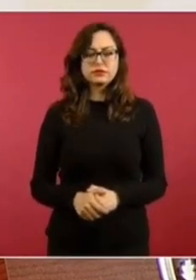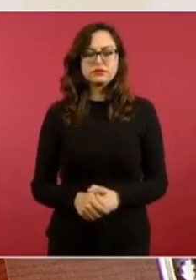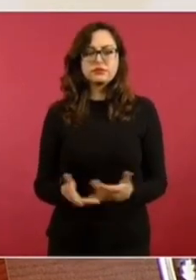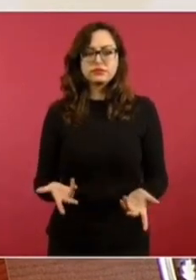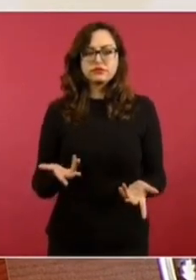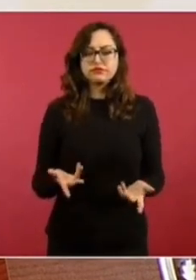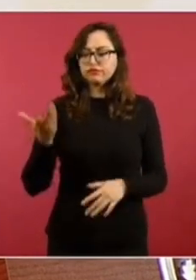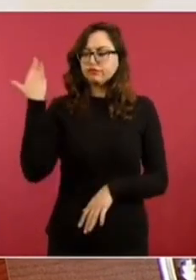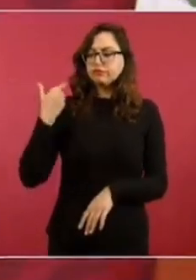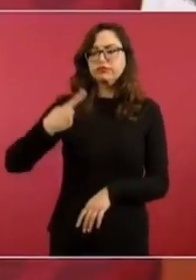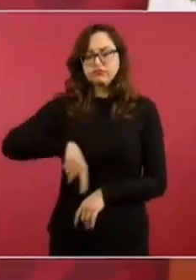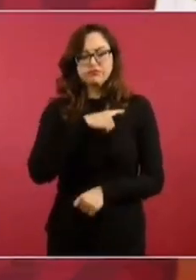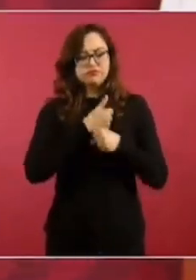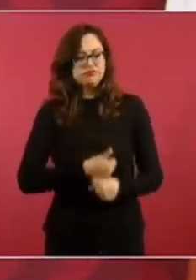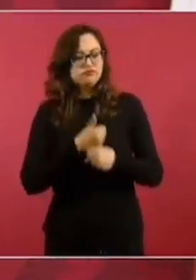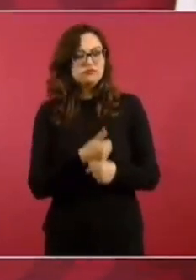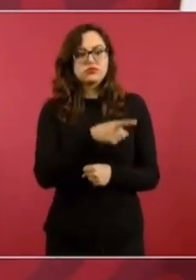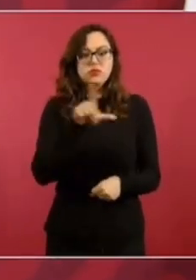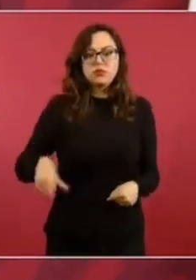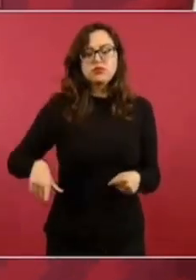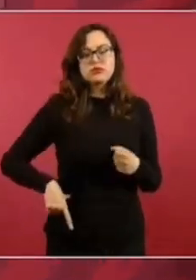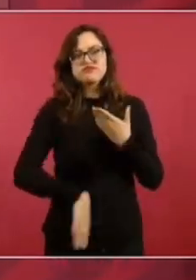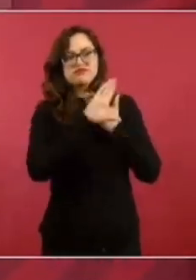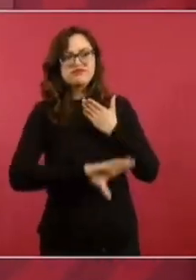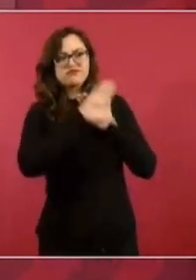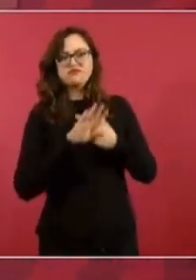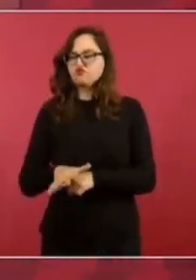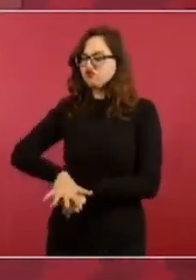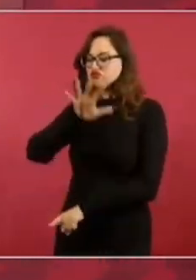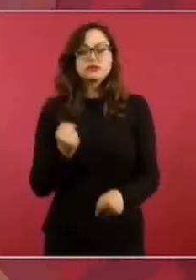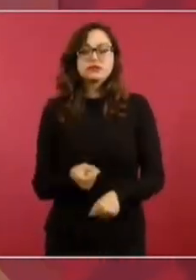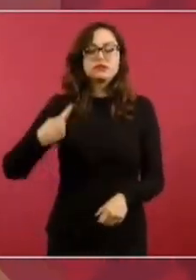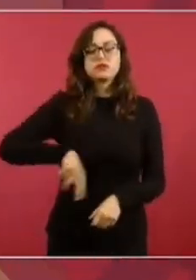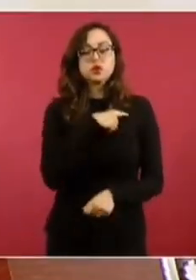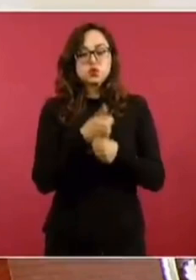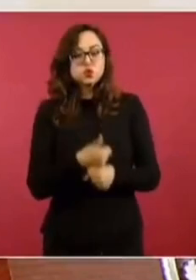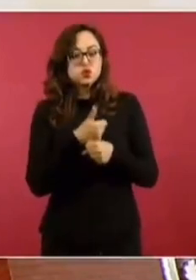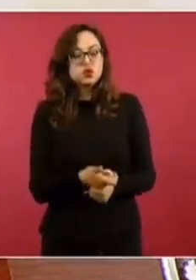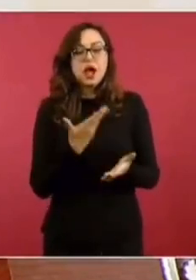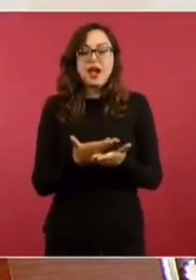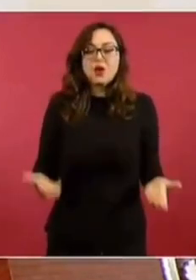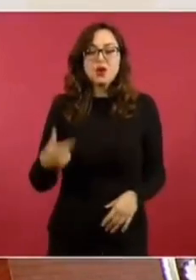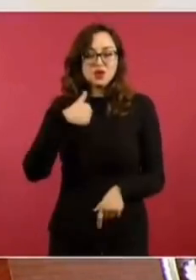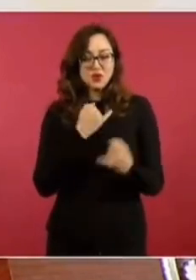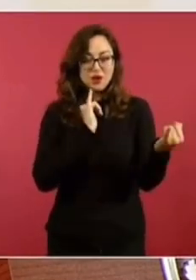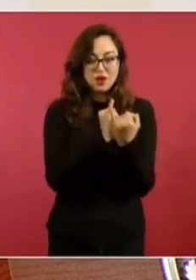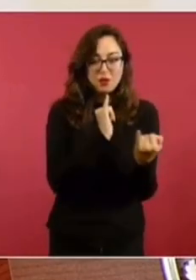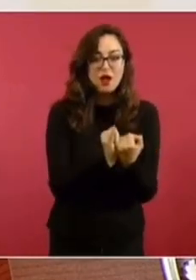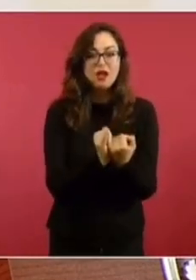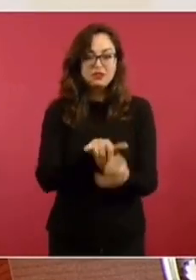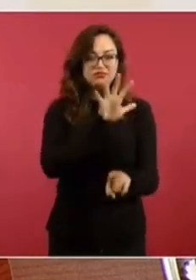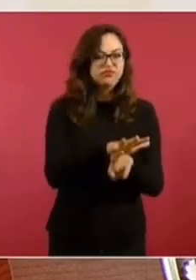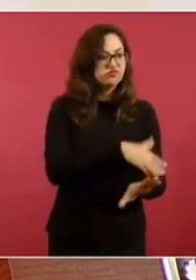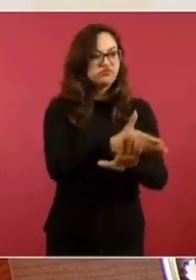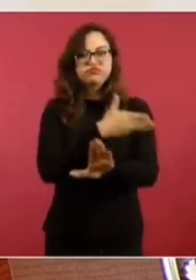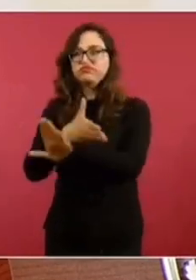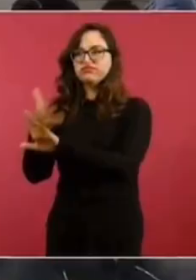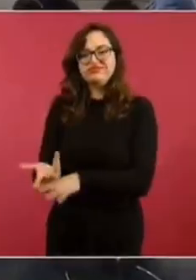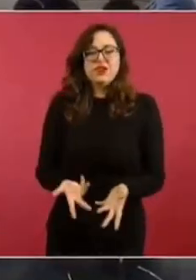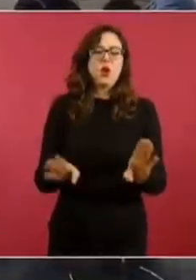Nosotros padecimos de la represión del Estado autoritario. ¿Cómo voy a llegar yo a presidente a hacer lo mismo?